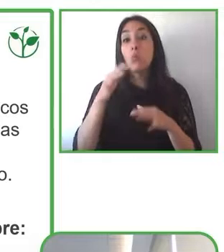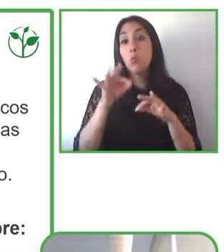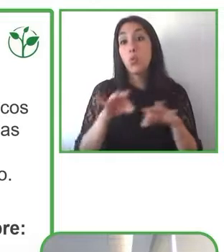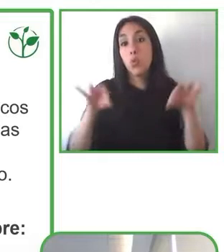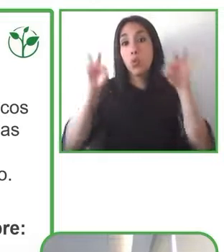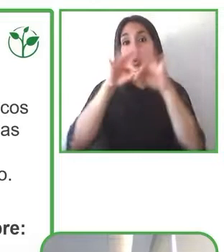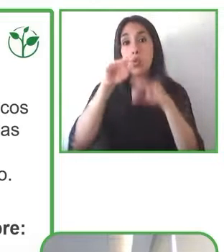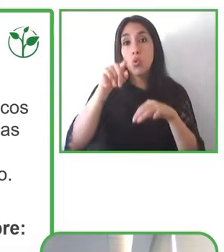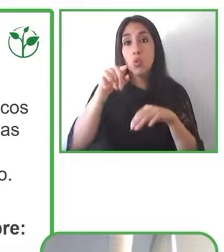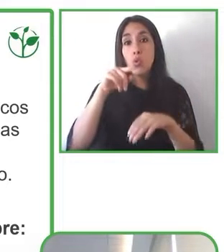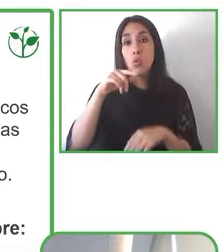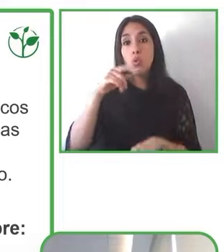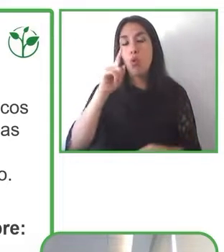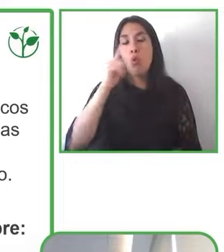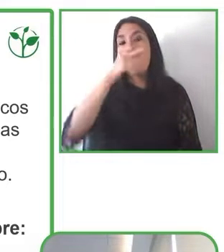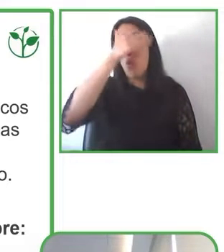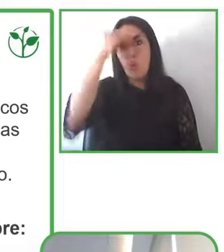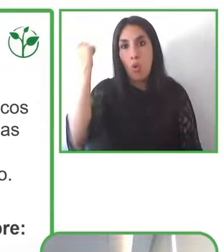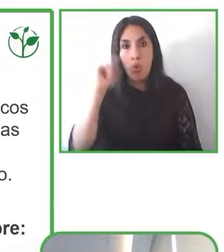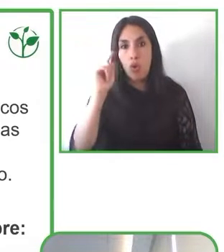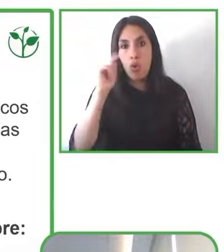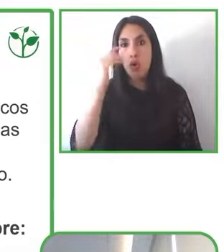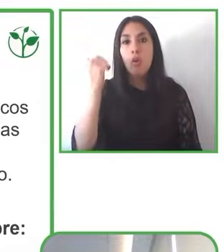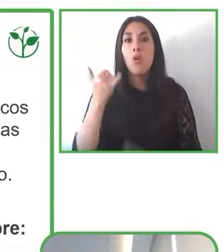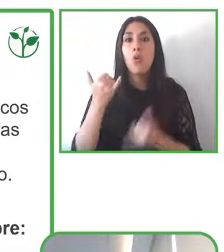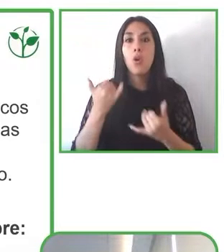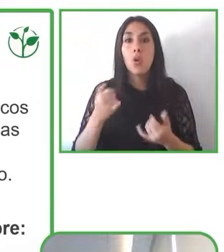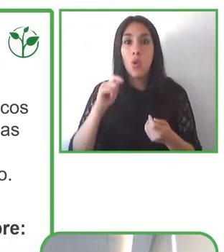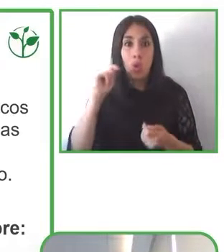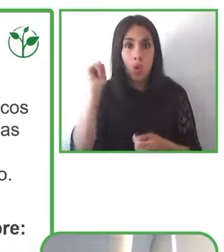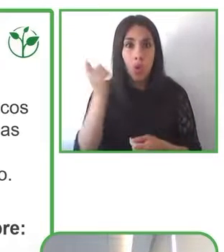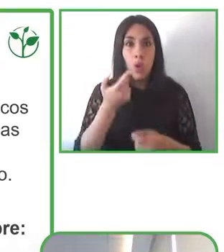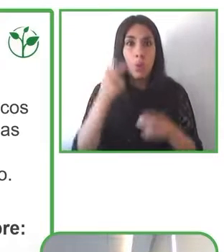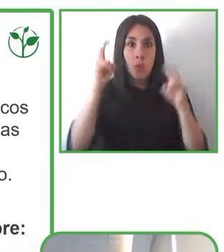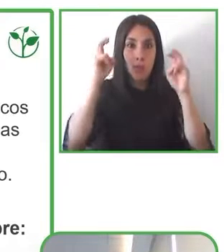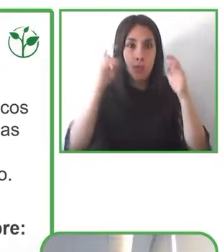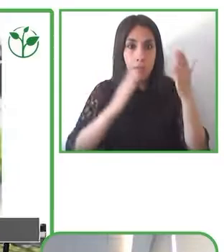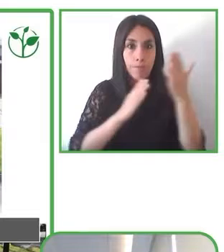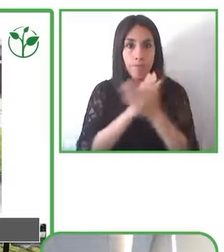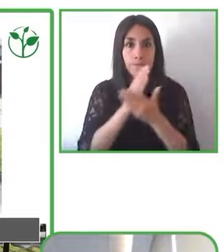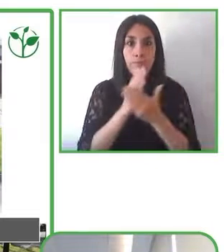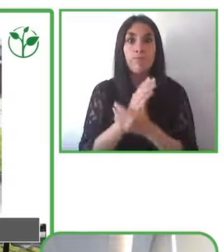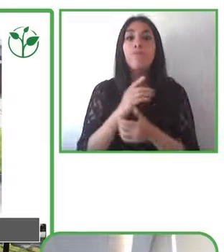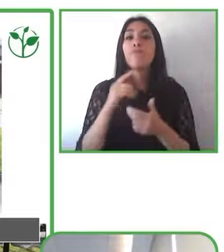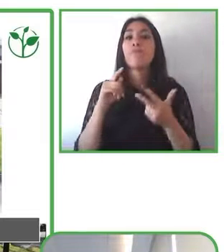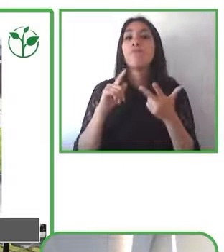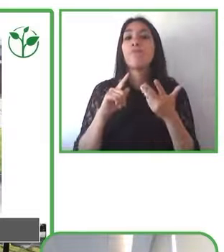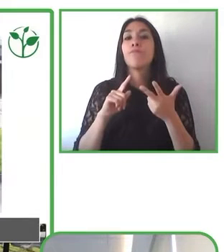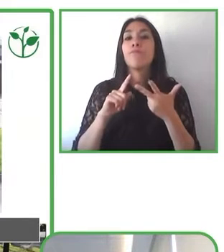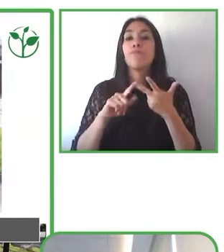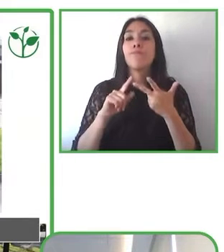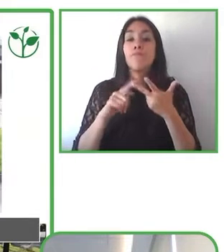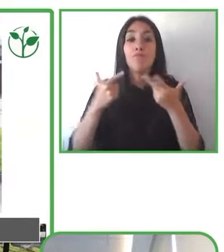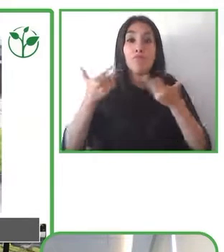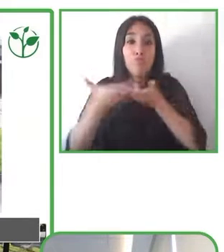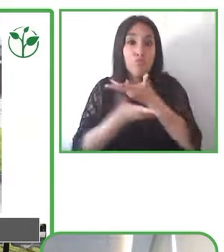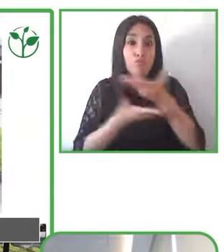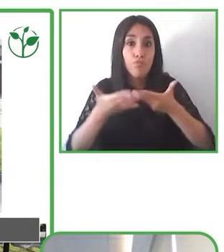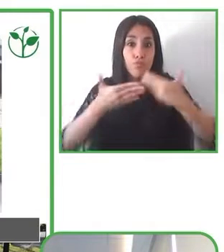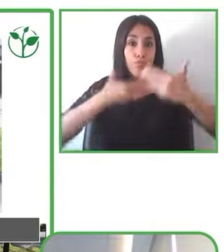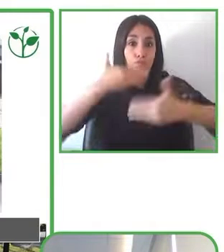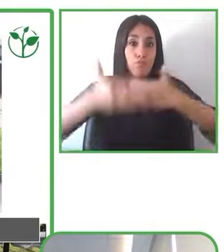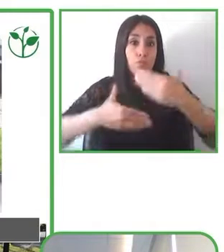accesibilidad y la interacción con la funcionalidad particular de las personas. Y acá